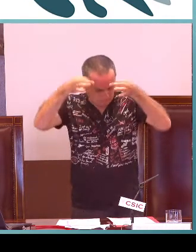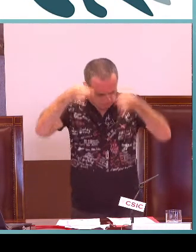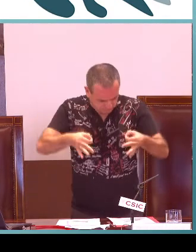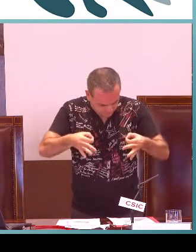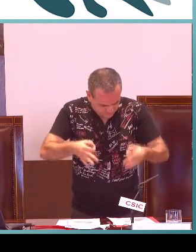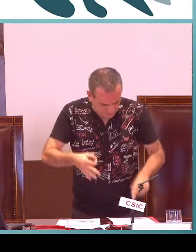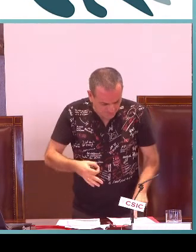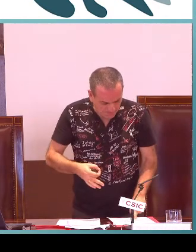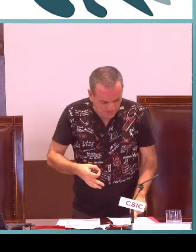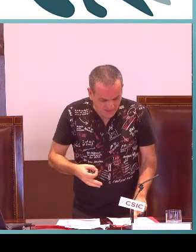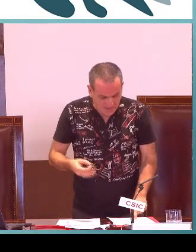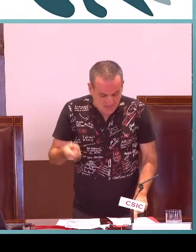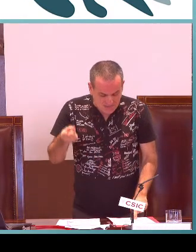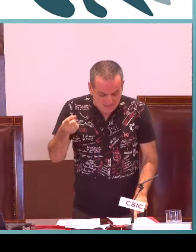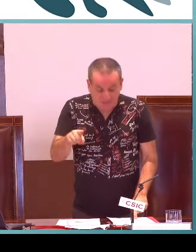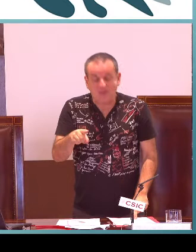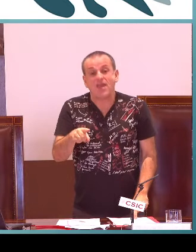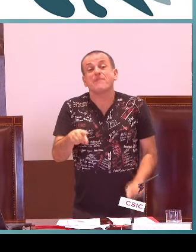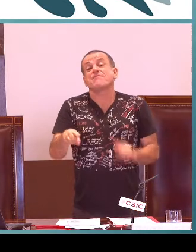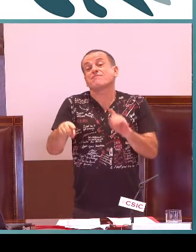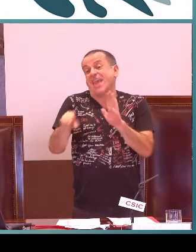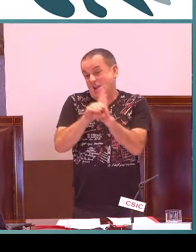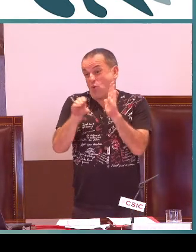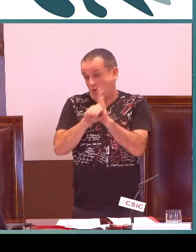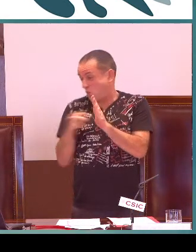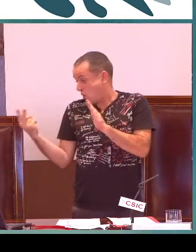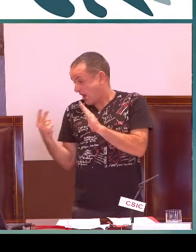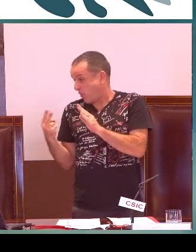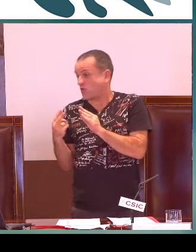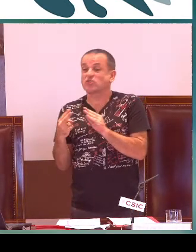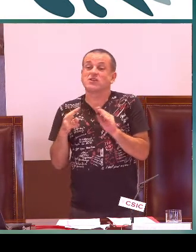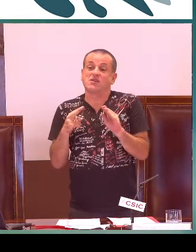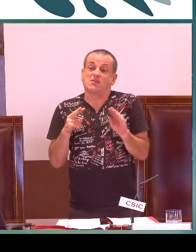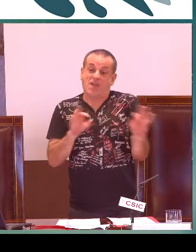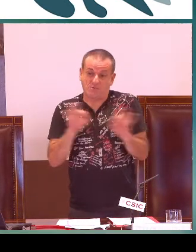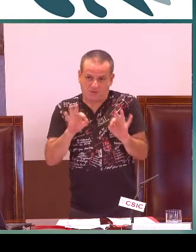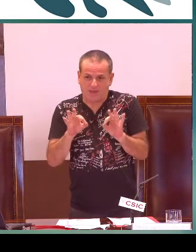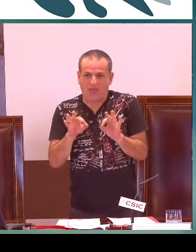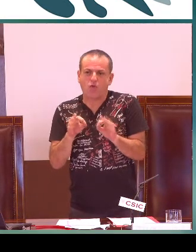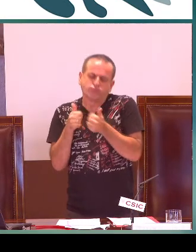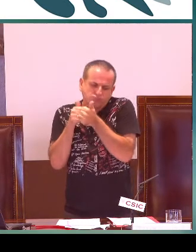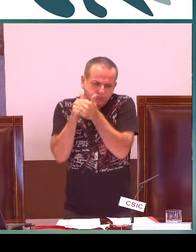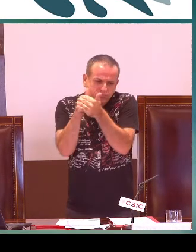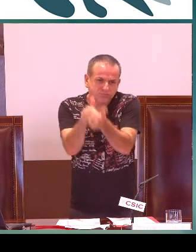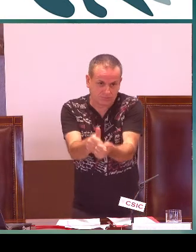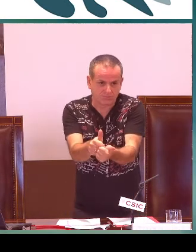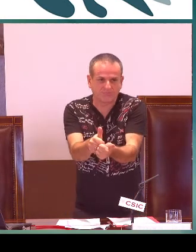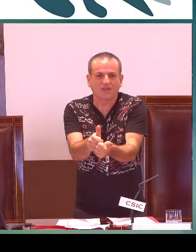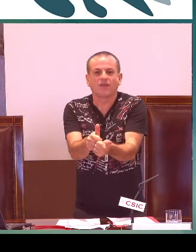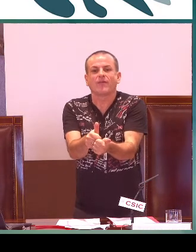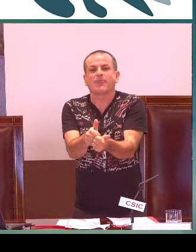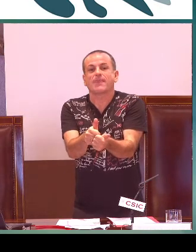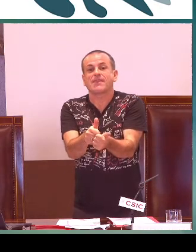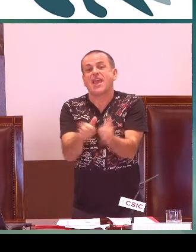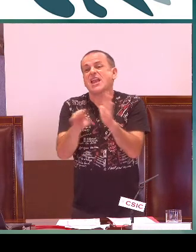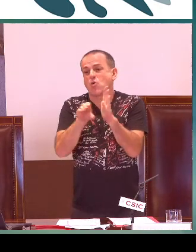lengua es un instrumento vehicular, es un instrumento de comunicación. Los dos hemos estado preparando